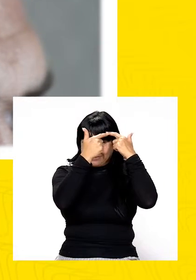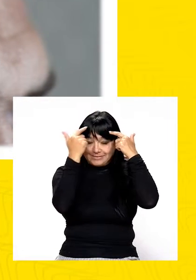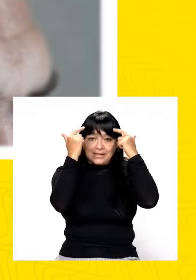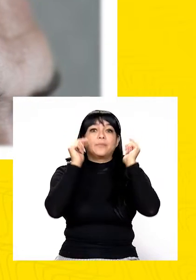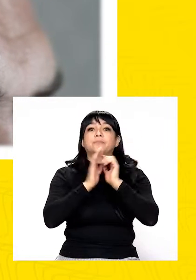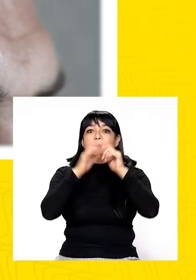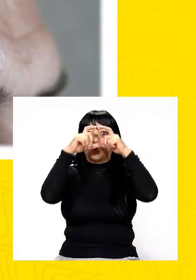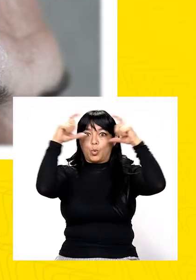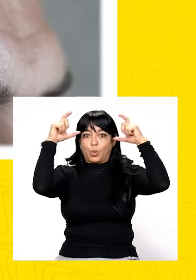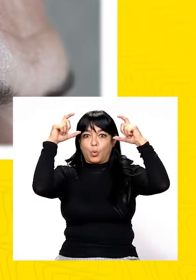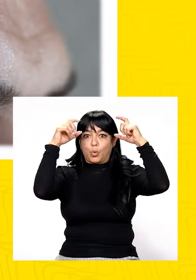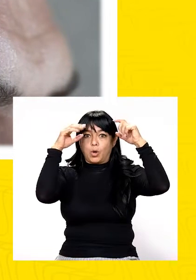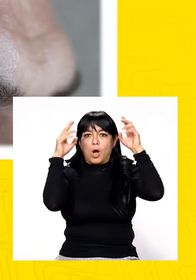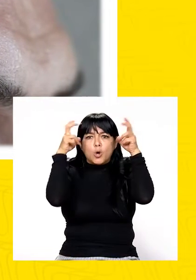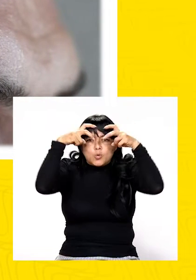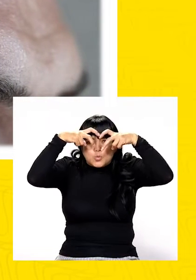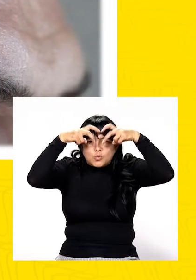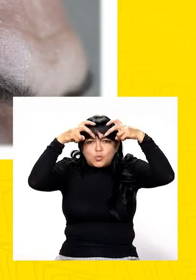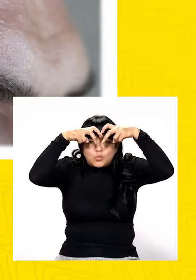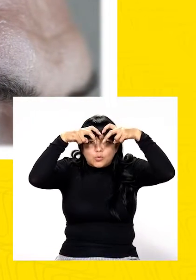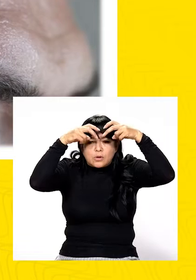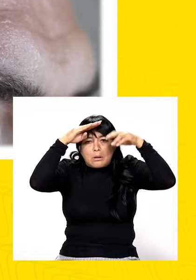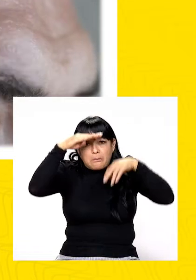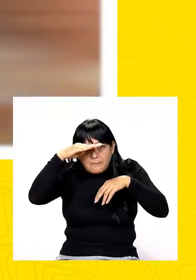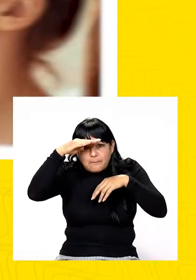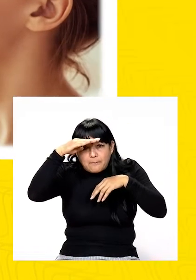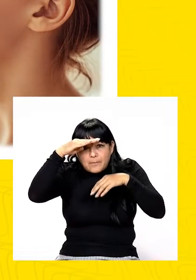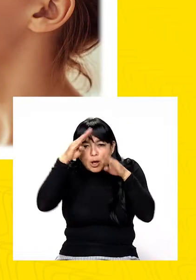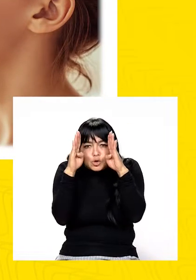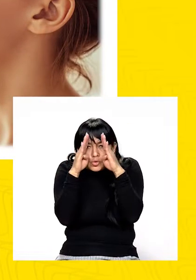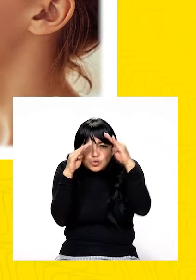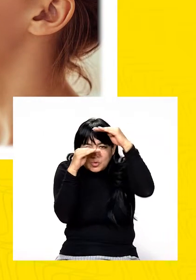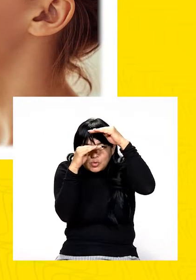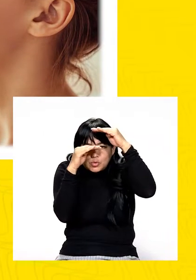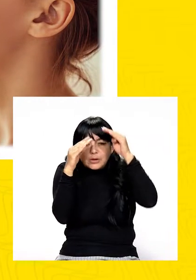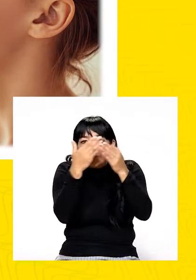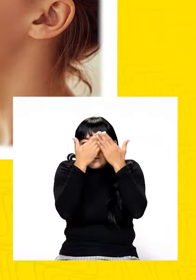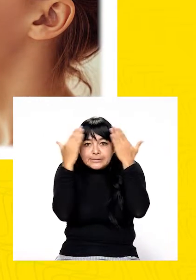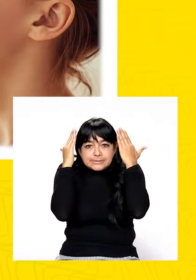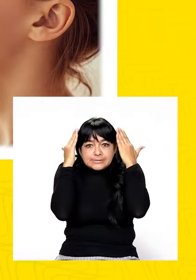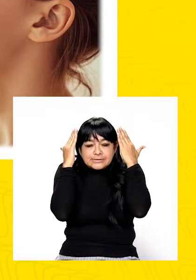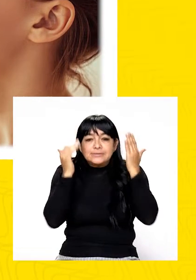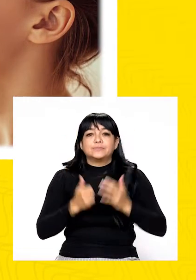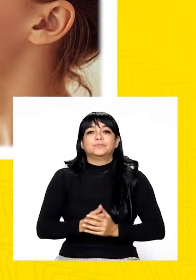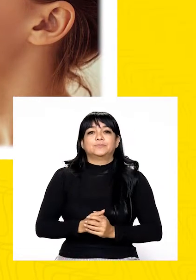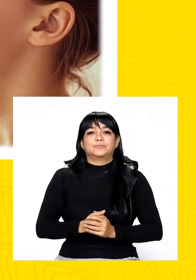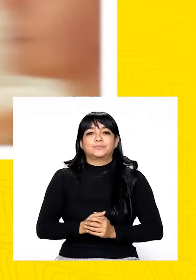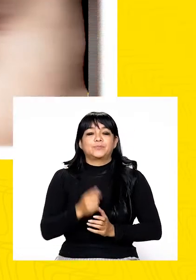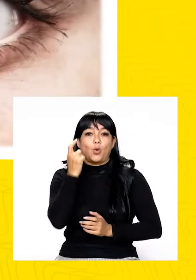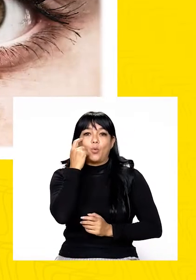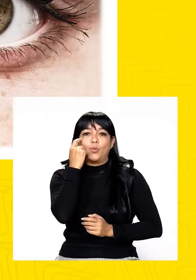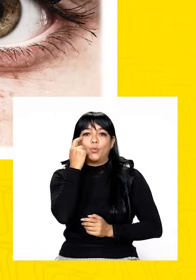Frente 1. Amplia, arrugada, baja, estrecha, lisa.